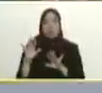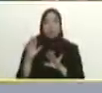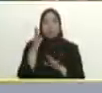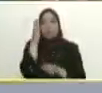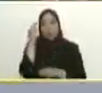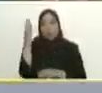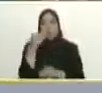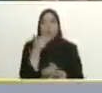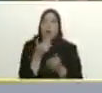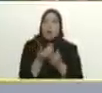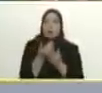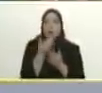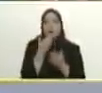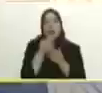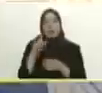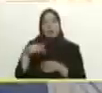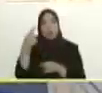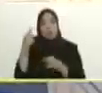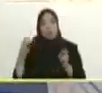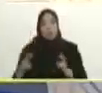gracias muchas gracias